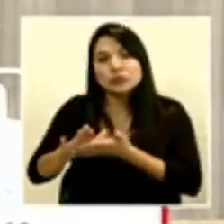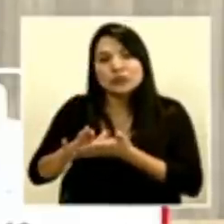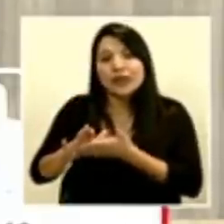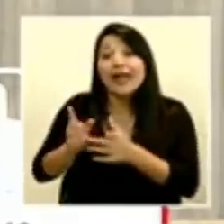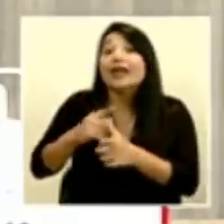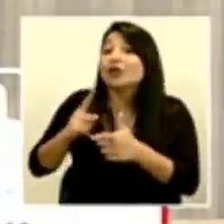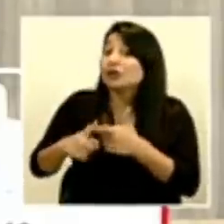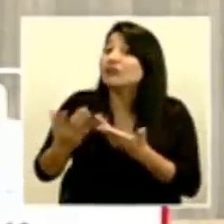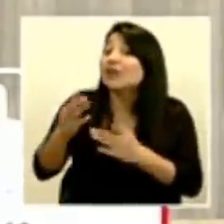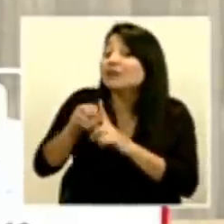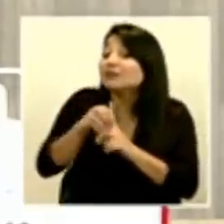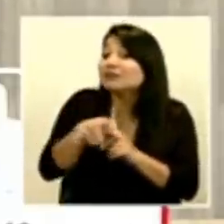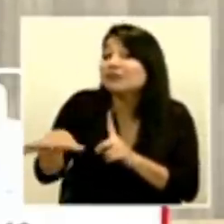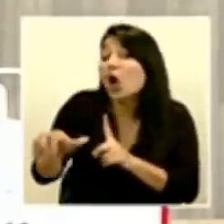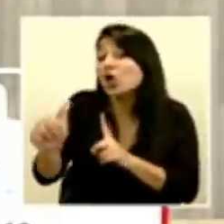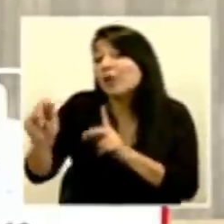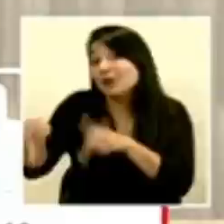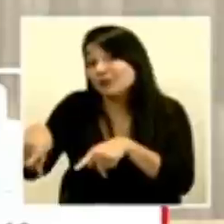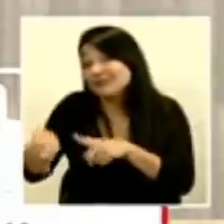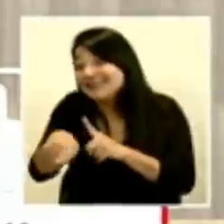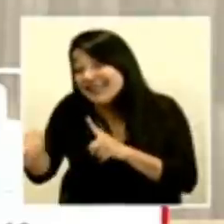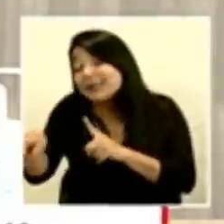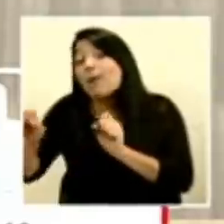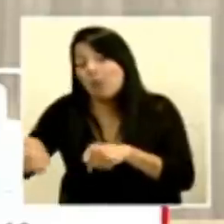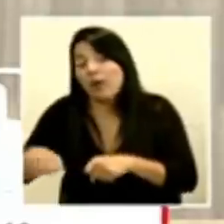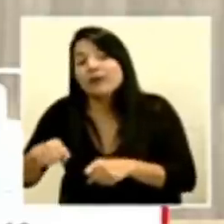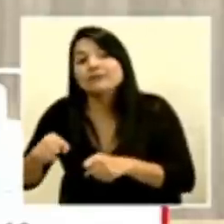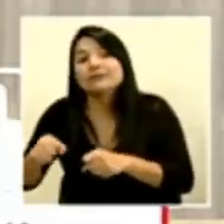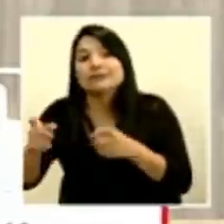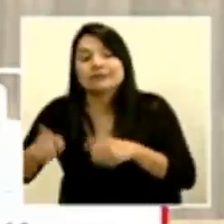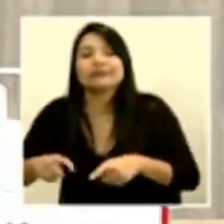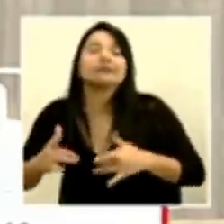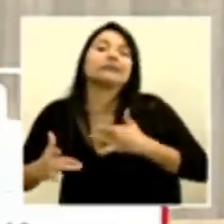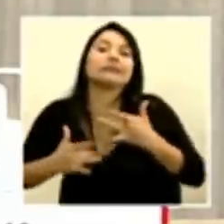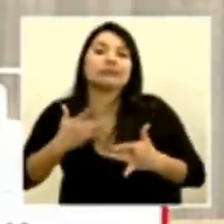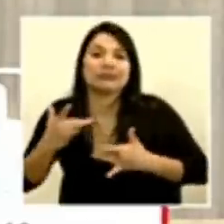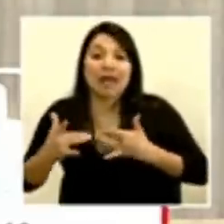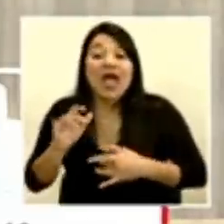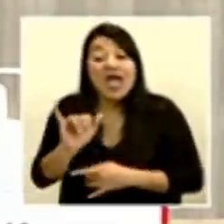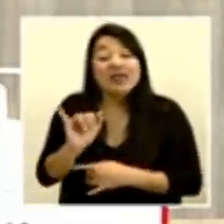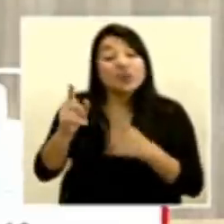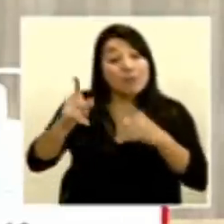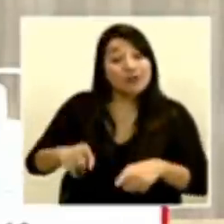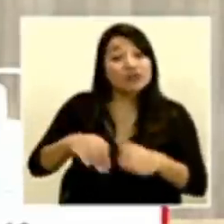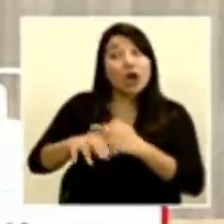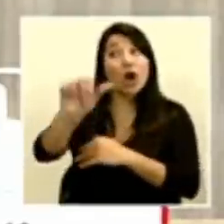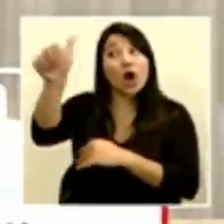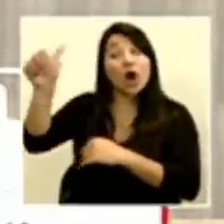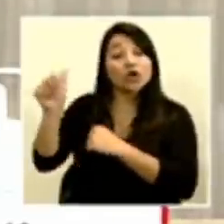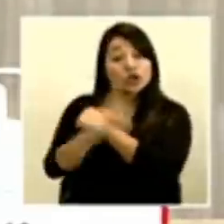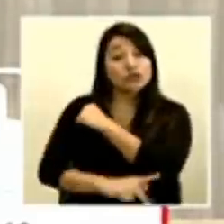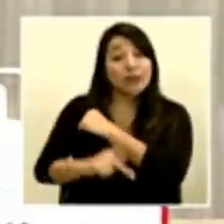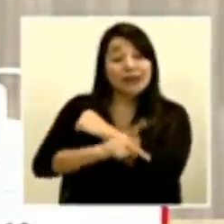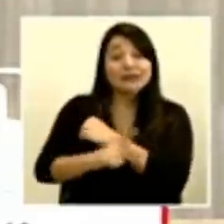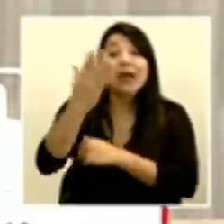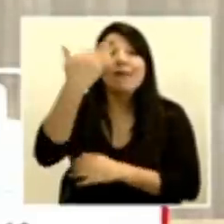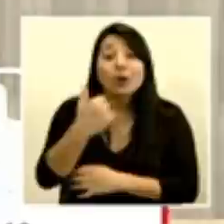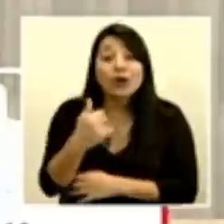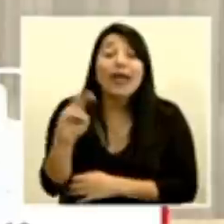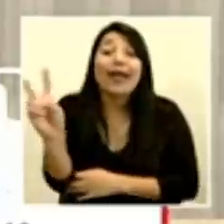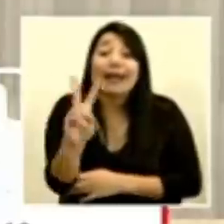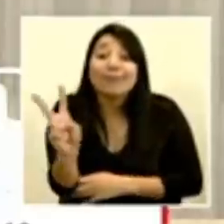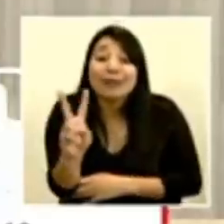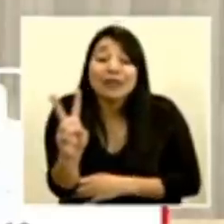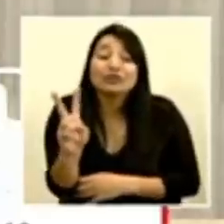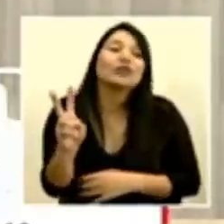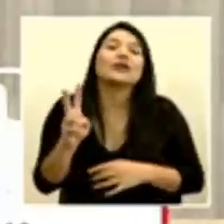muchas transmisiones y eso ha pasado en otros países en donde justamente por esa capacidad que tiene el virus de enfermar a gente de forma muy leve